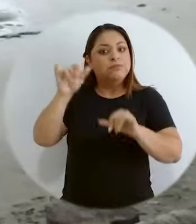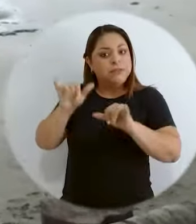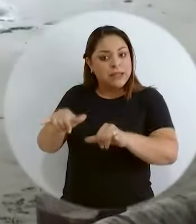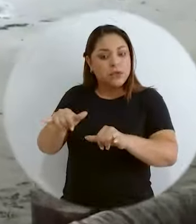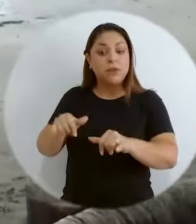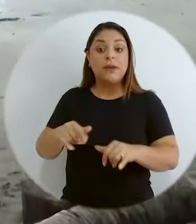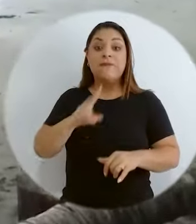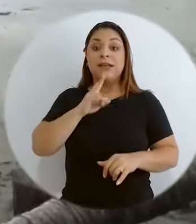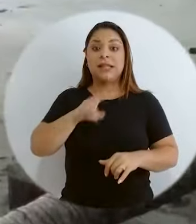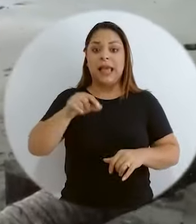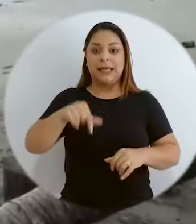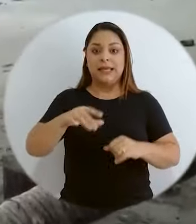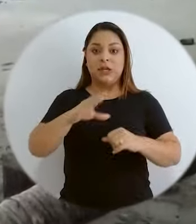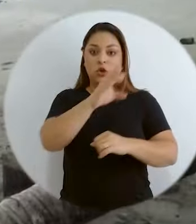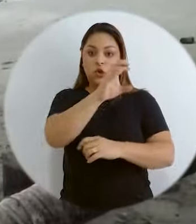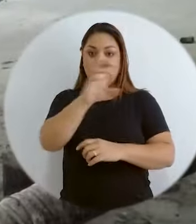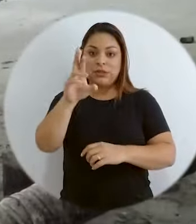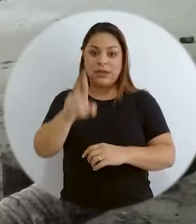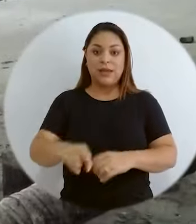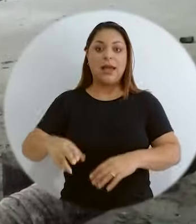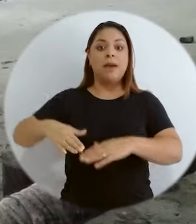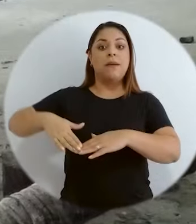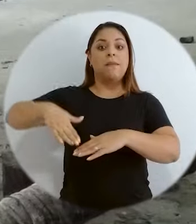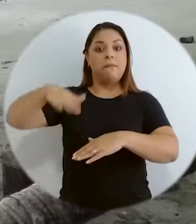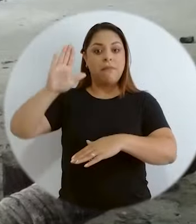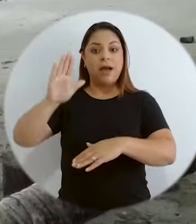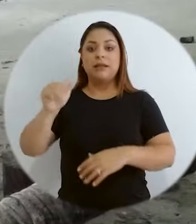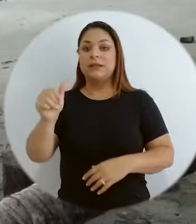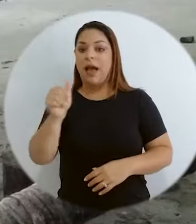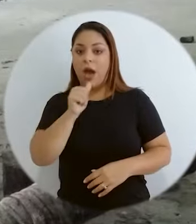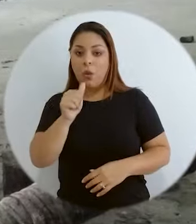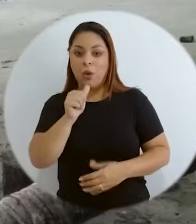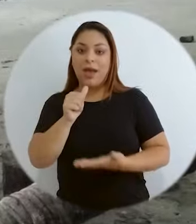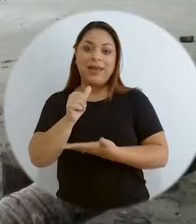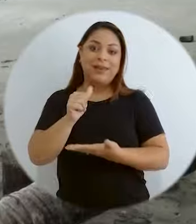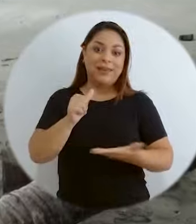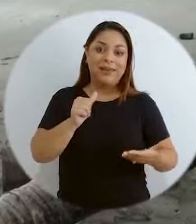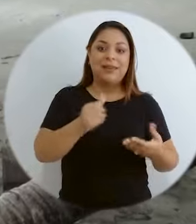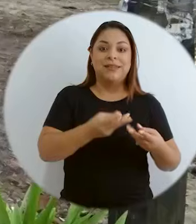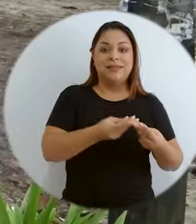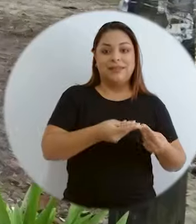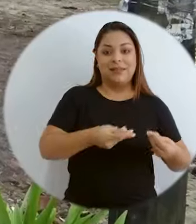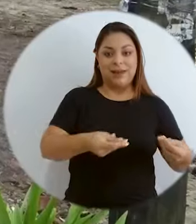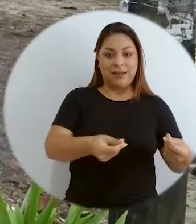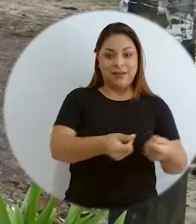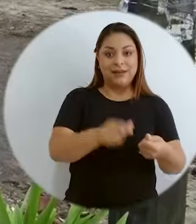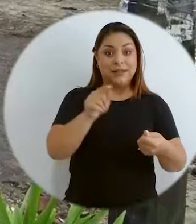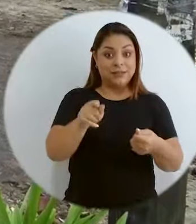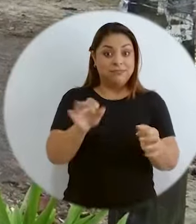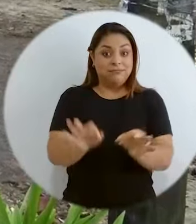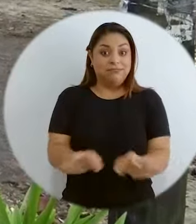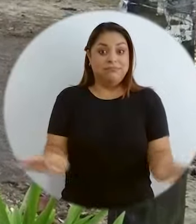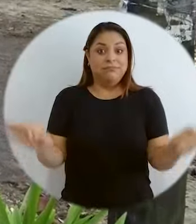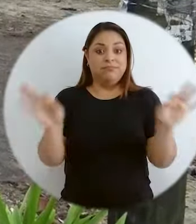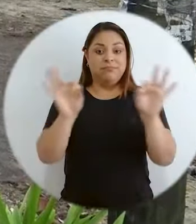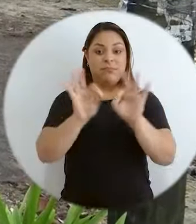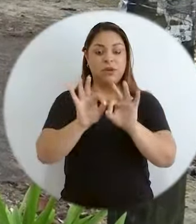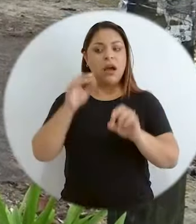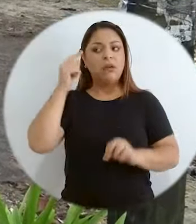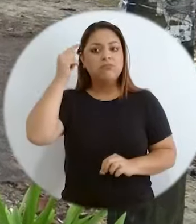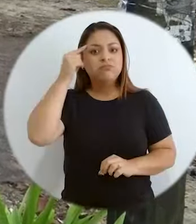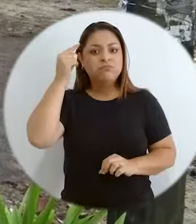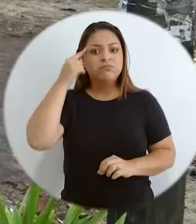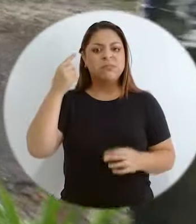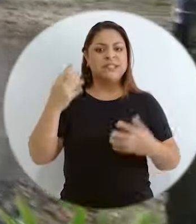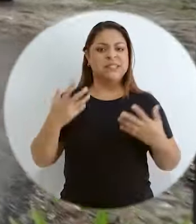más agua que tierra, ¿verdad? Y creo que eso es importante y es importante, por ejemplo, cuando uno